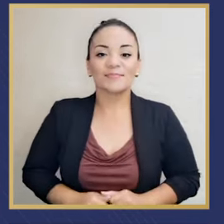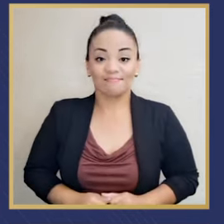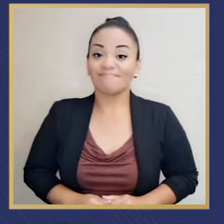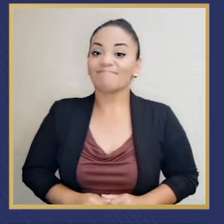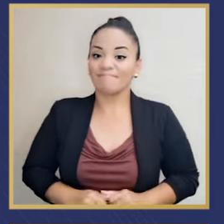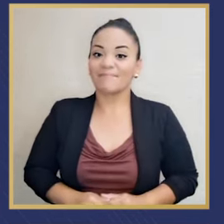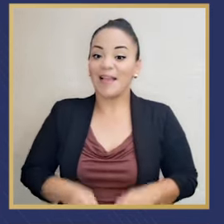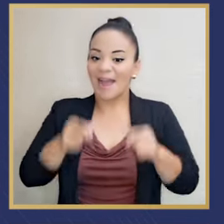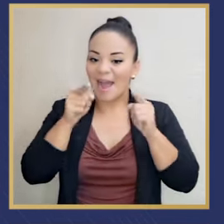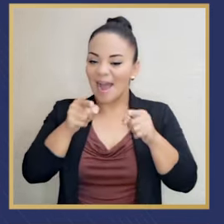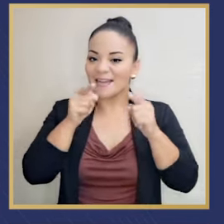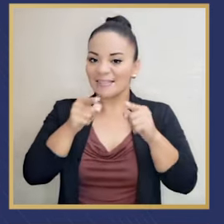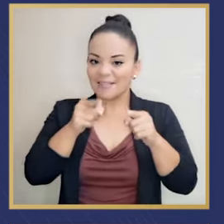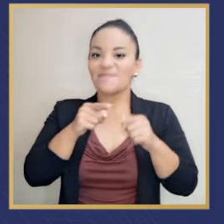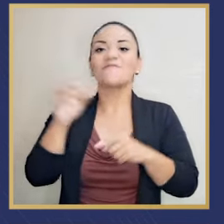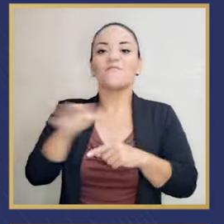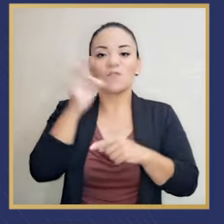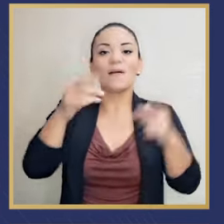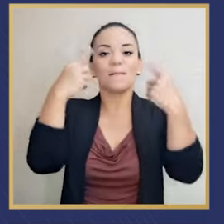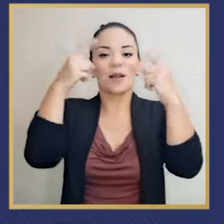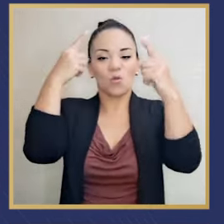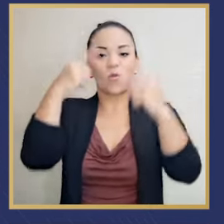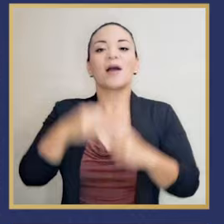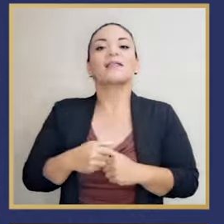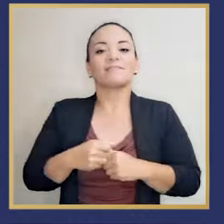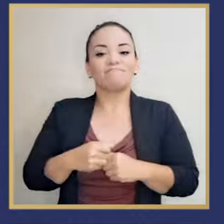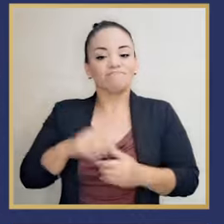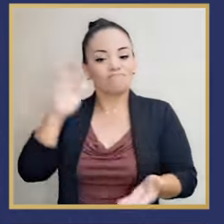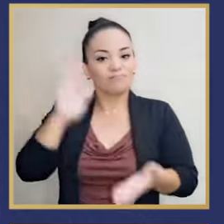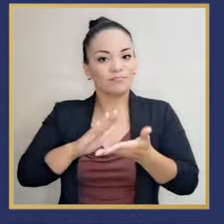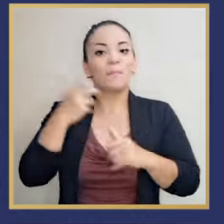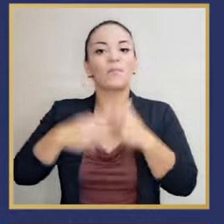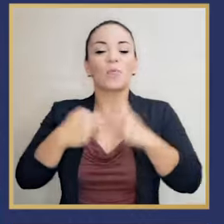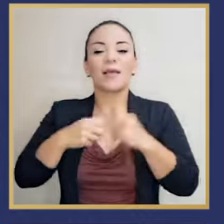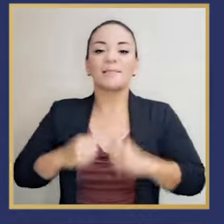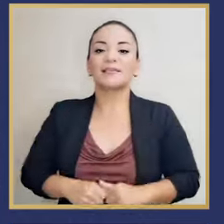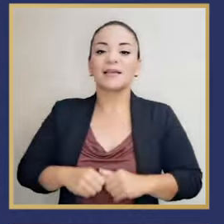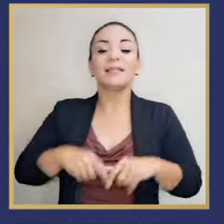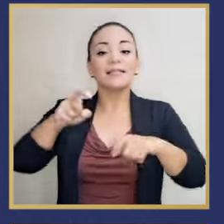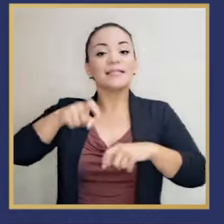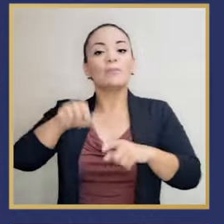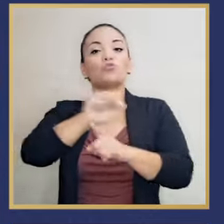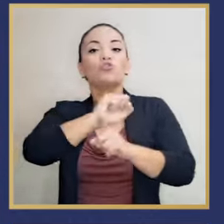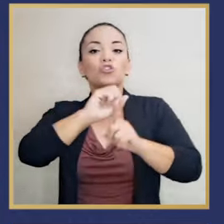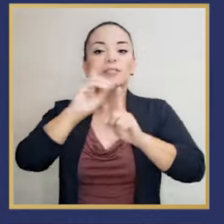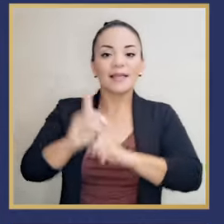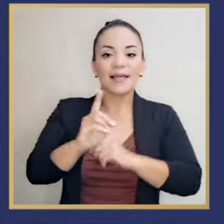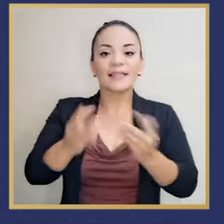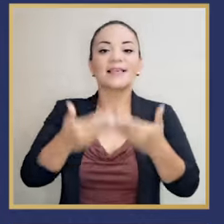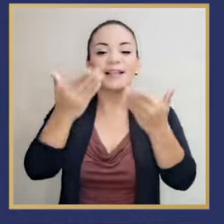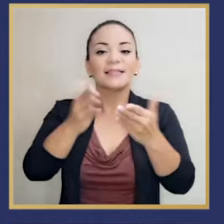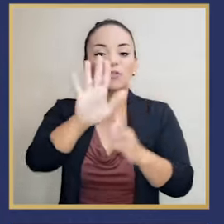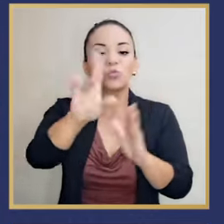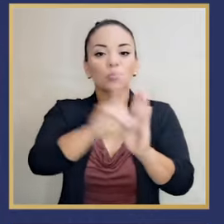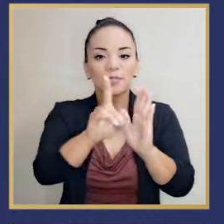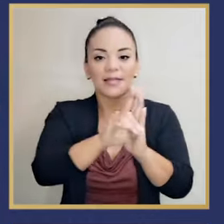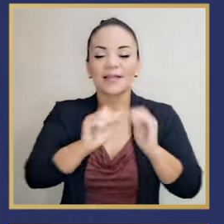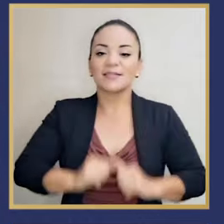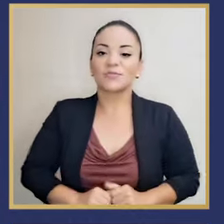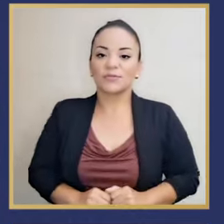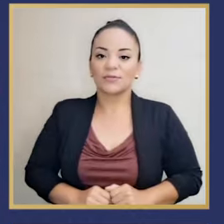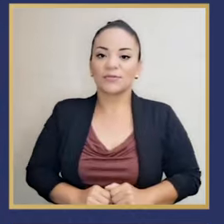las dos hojas de la tijera para cortar los problemas de la vida. Una sociedad que les dé sus derechos